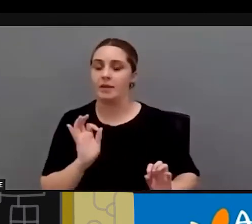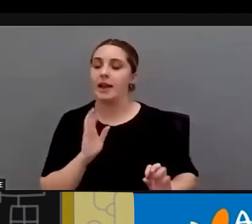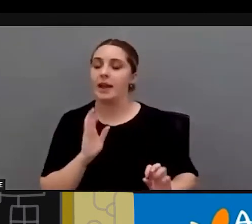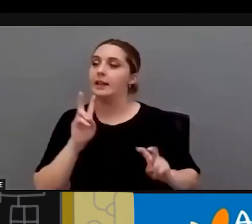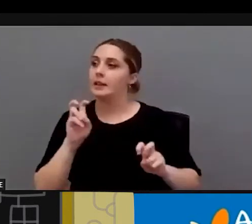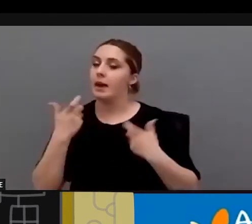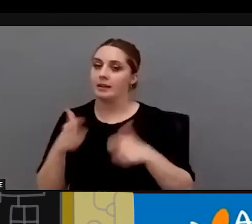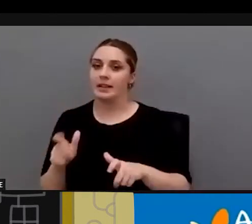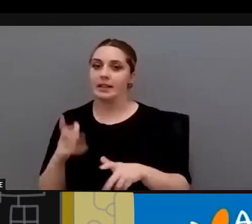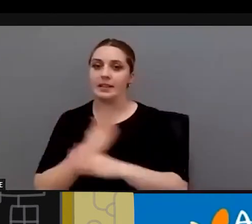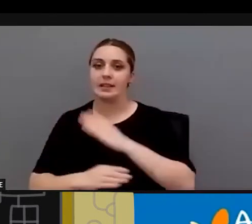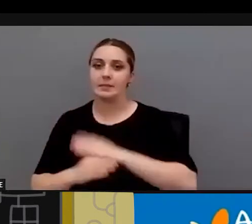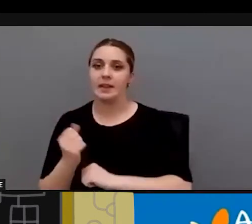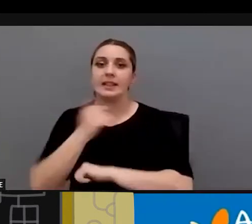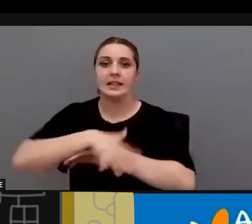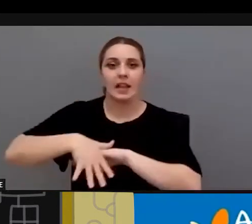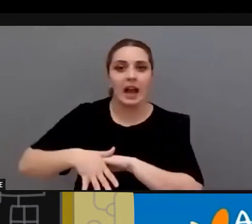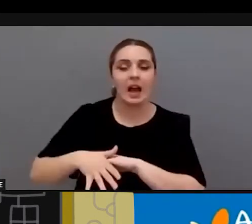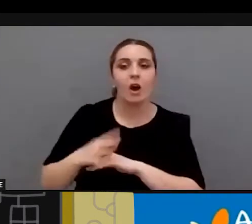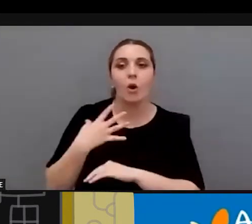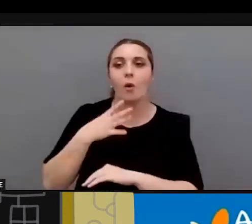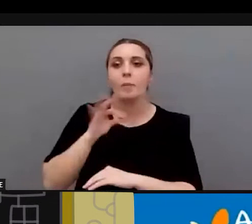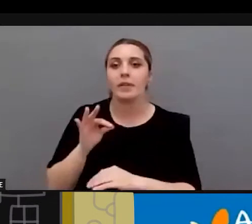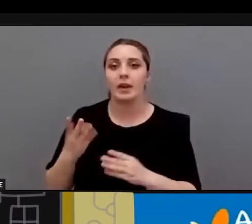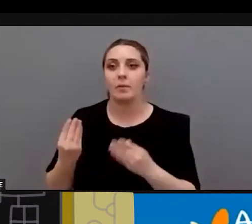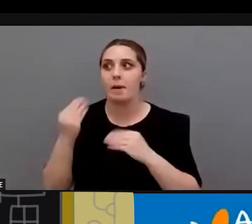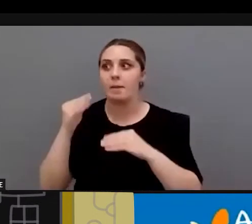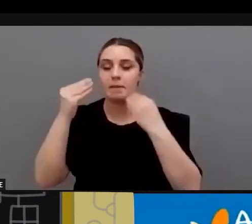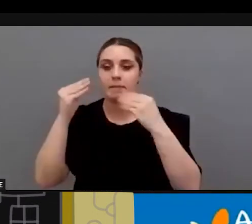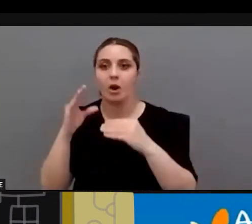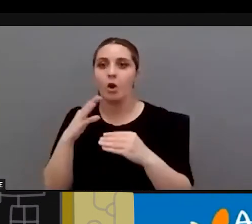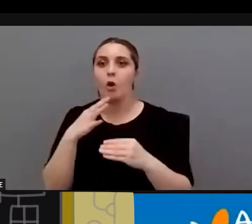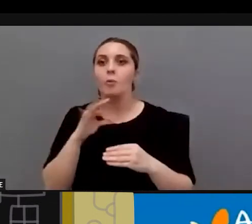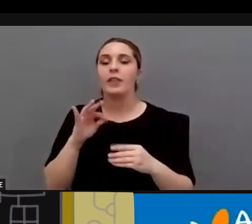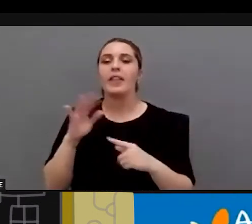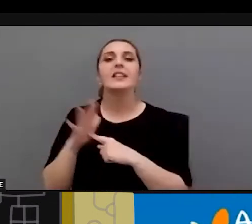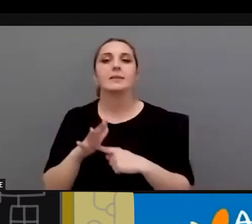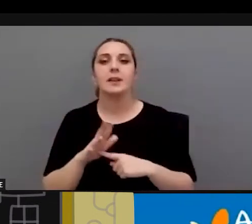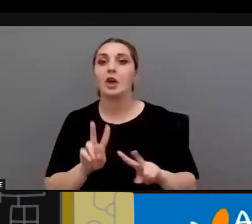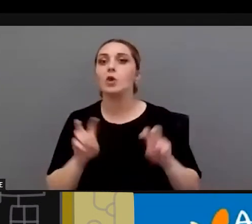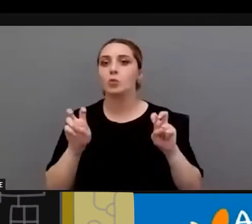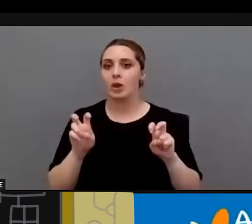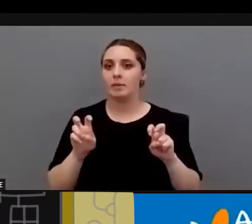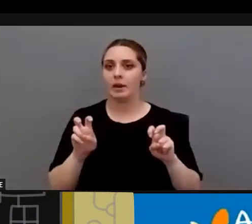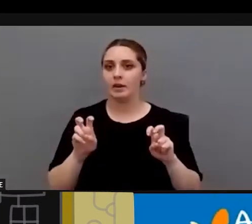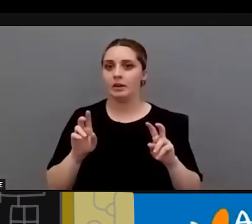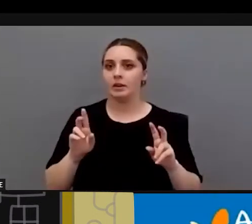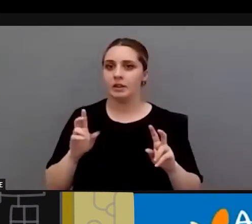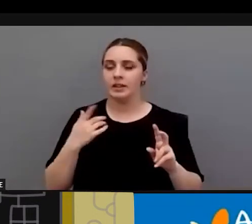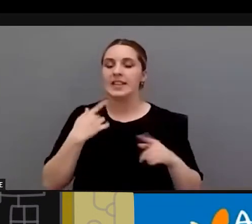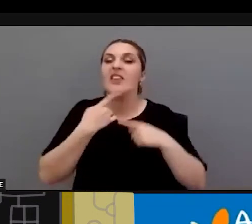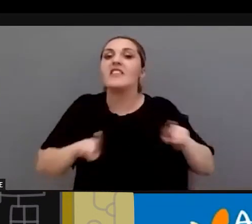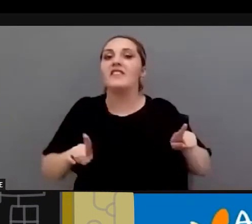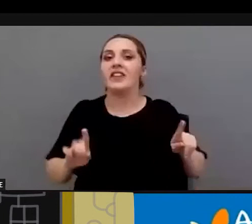a veces habla de interseccionalidad podemos hablar de acumulativa o podemos hablar de una discriminación nueva es que es nueva es que son nuevas es que son diferentes